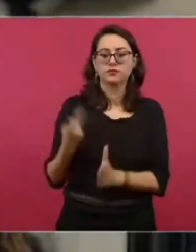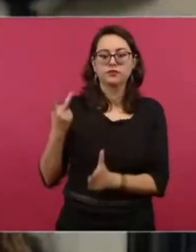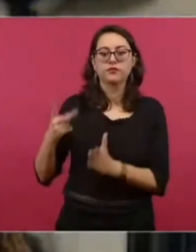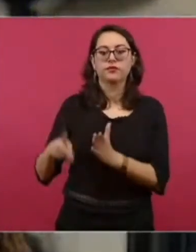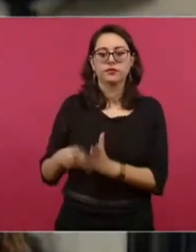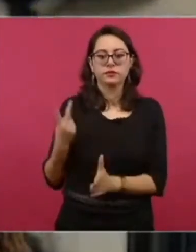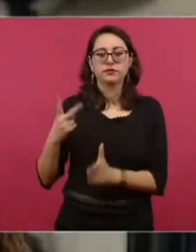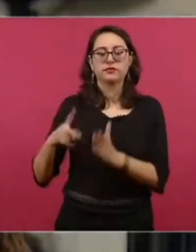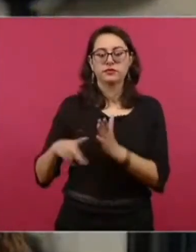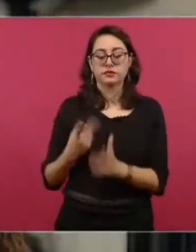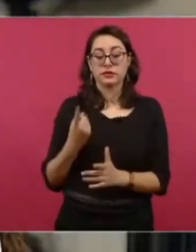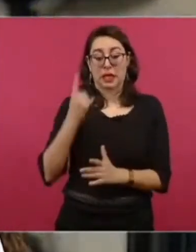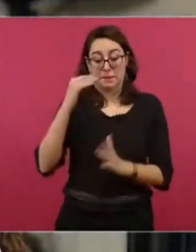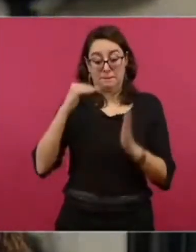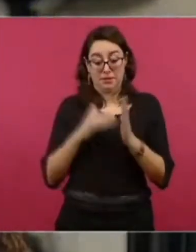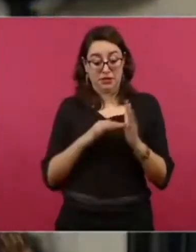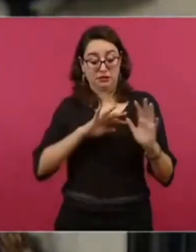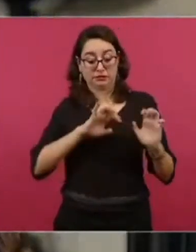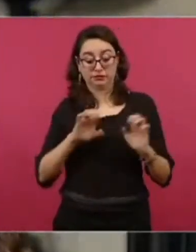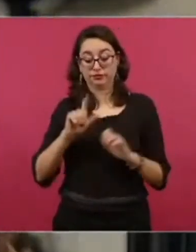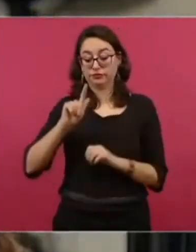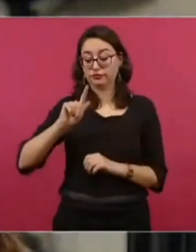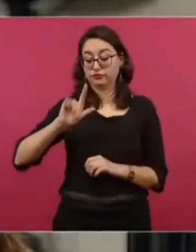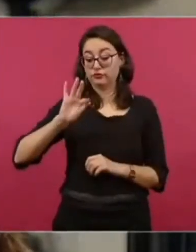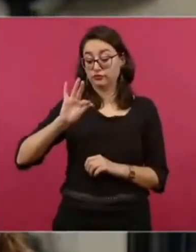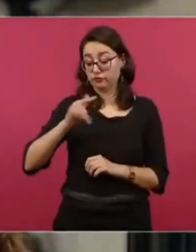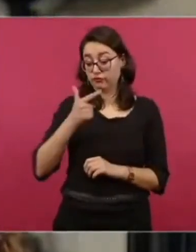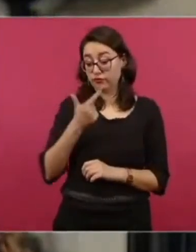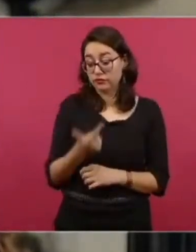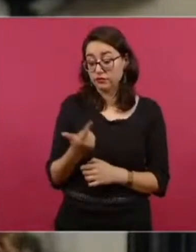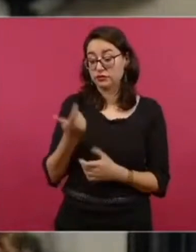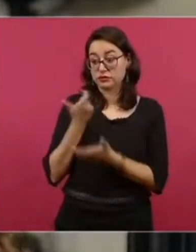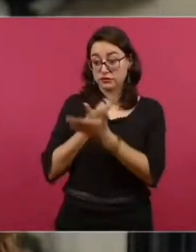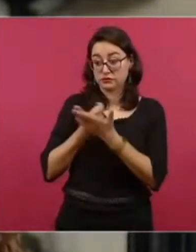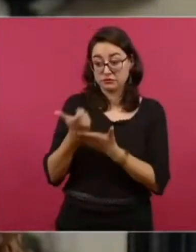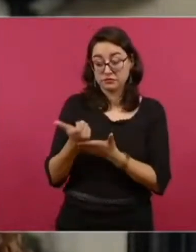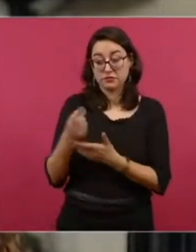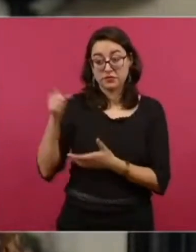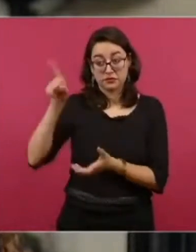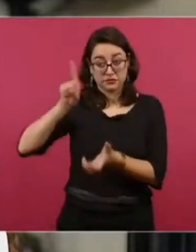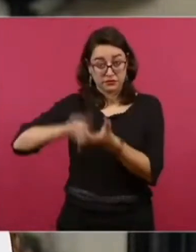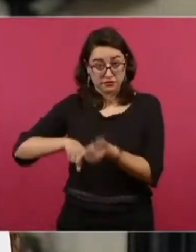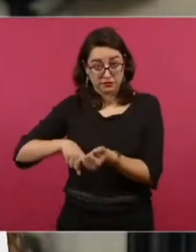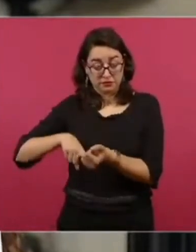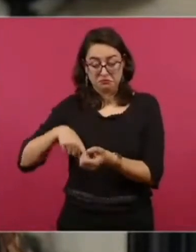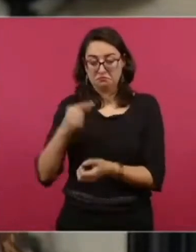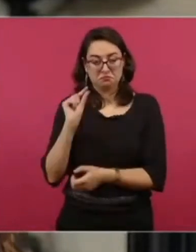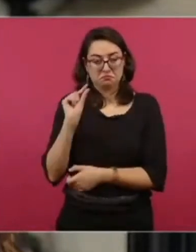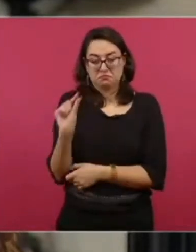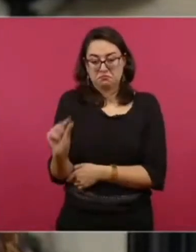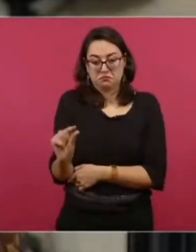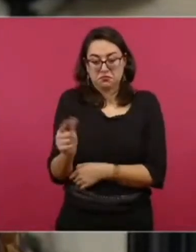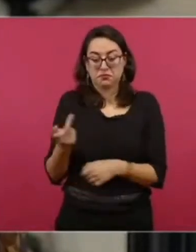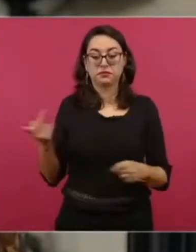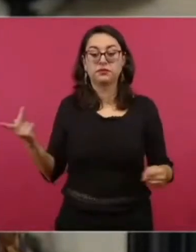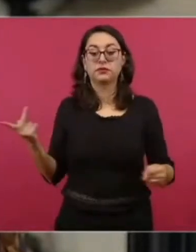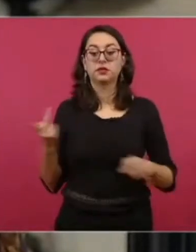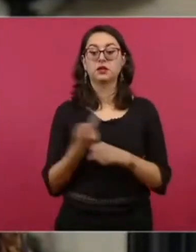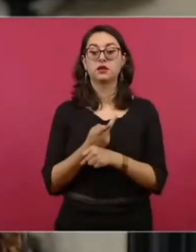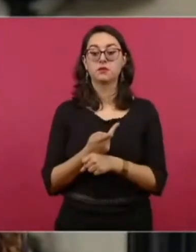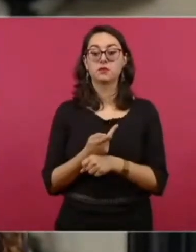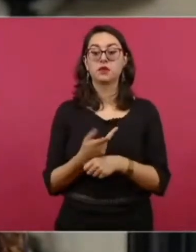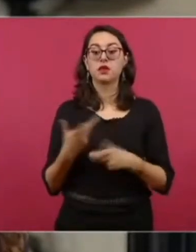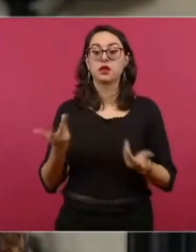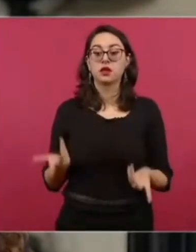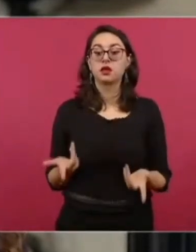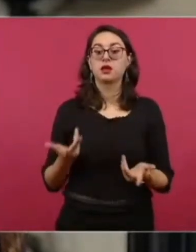no se incrementa desde 1947, presidente. La universidad pública en México está ligada especialmente a